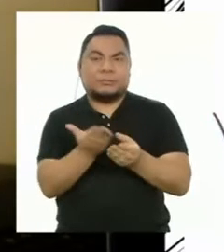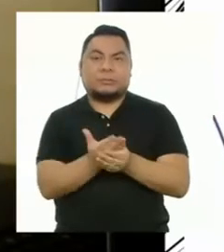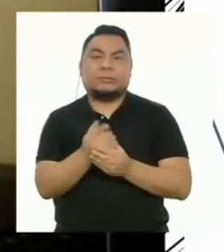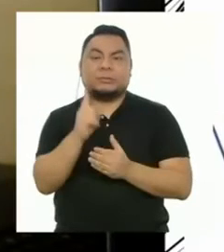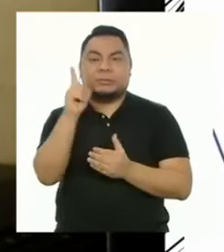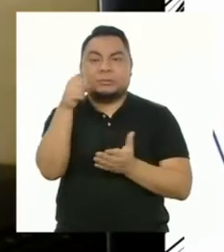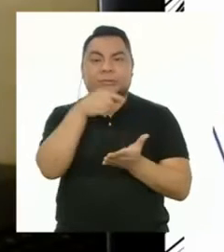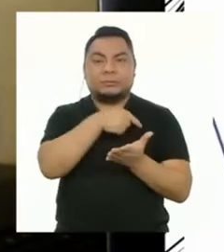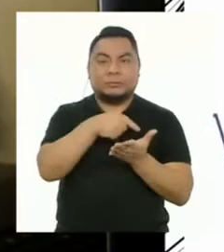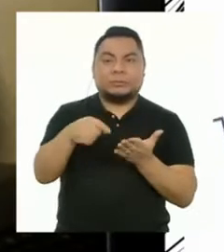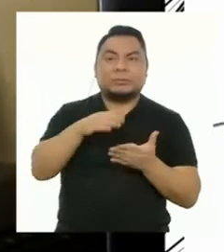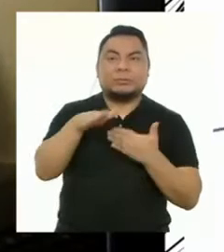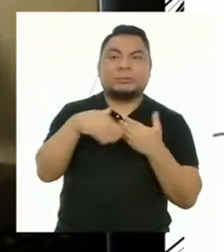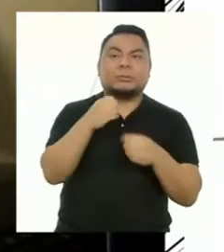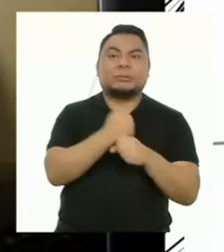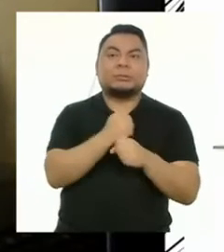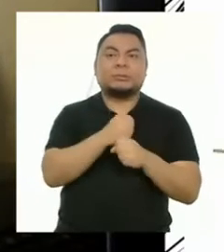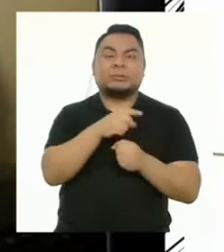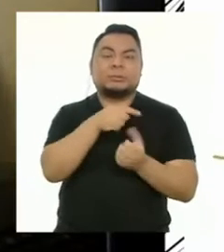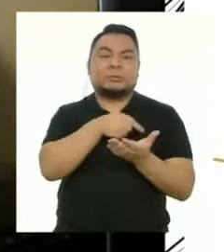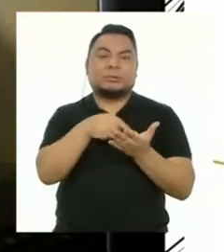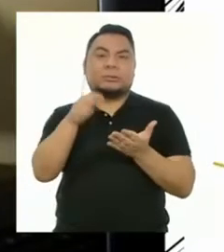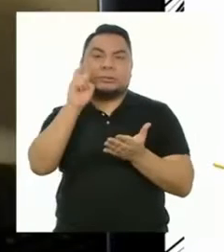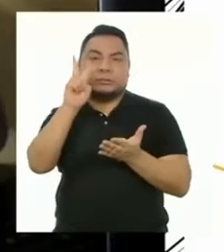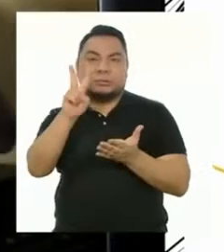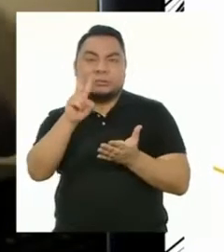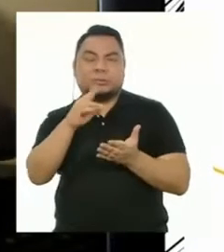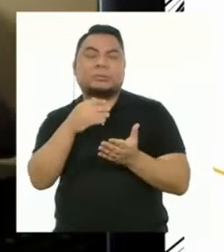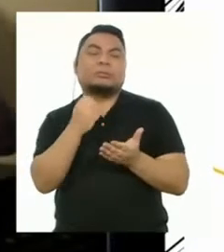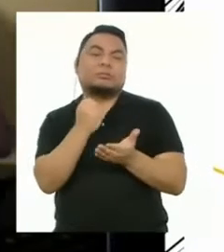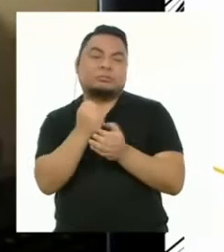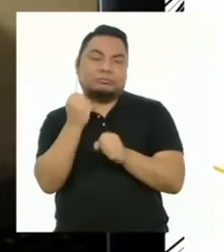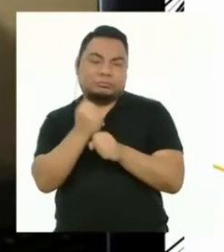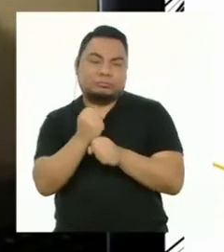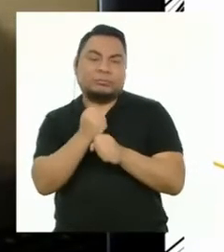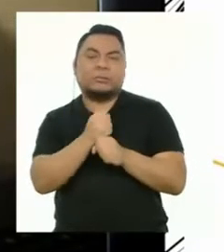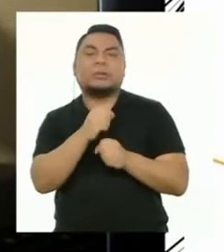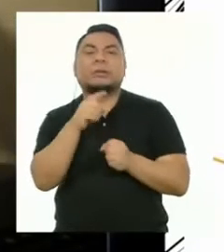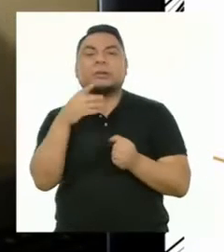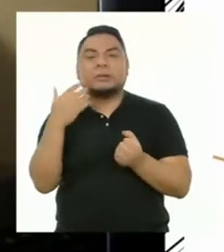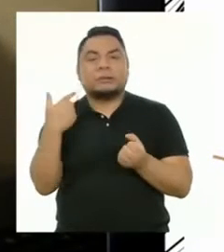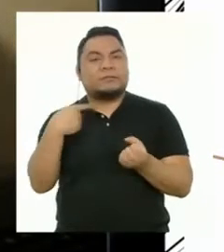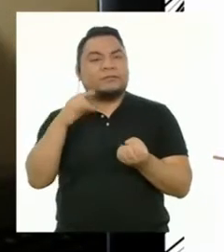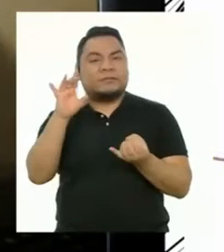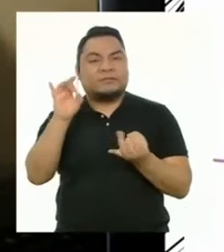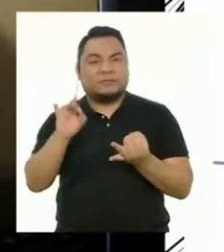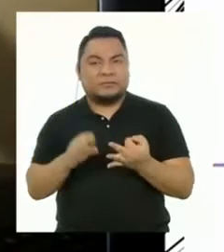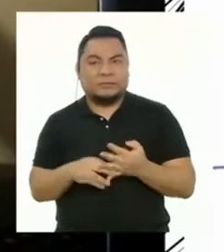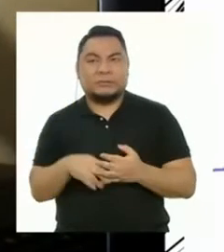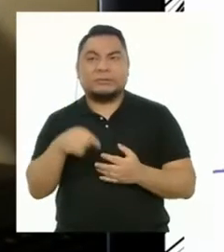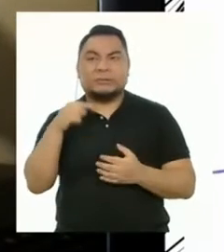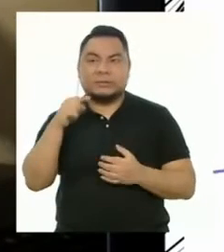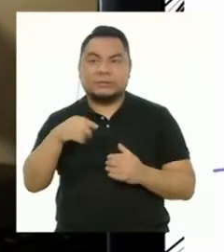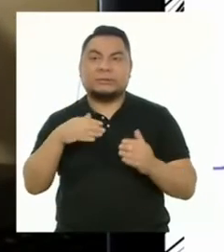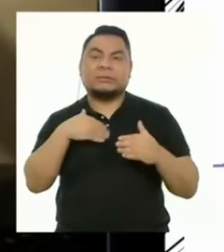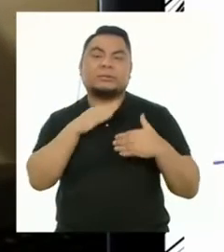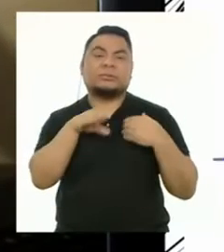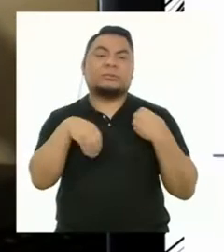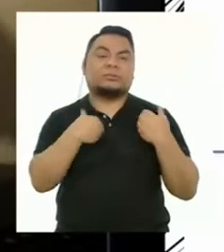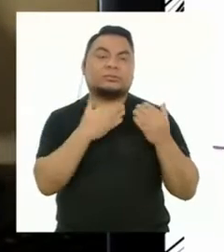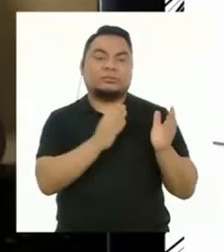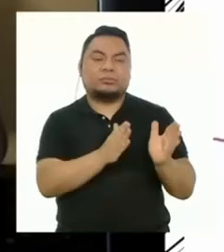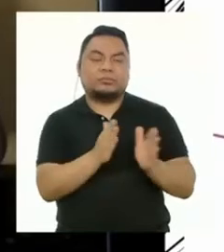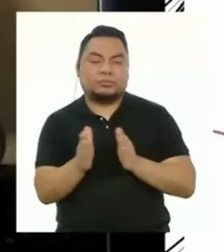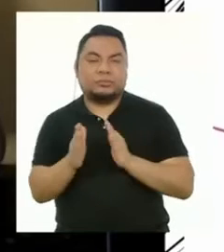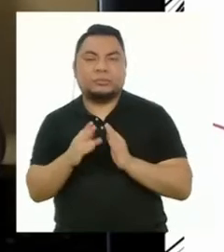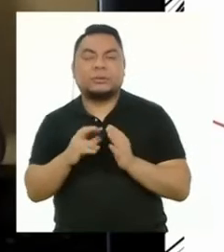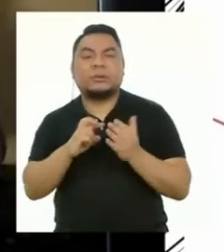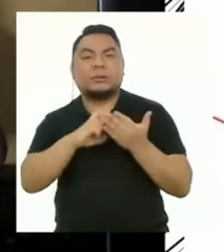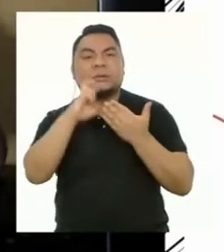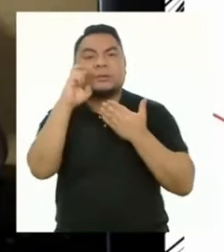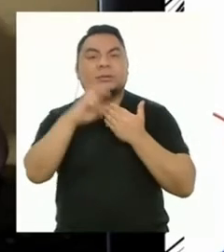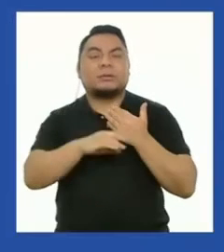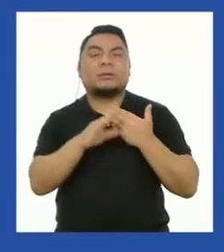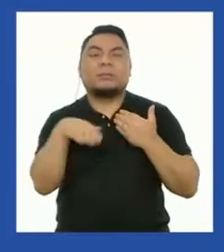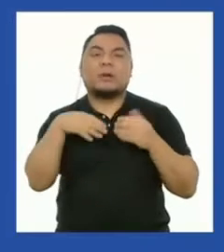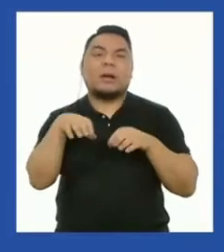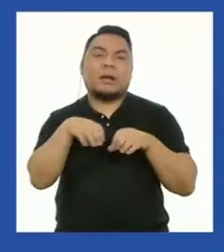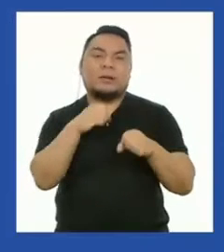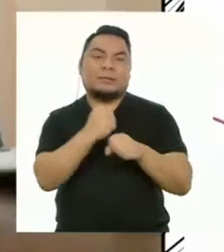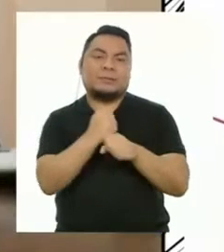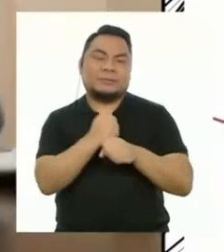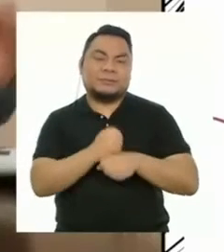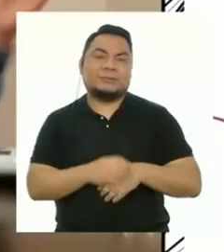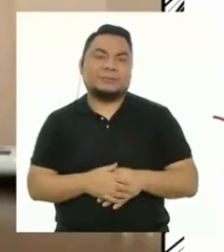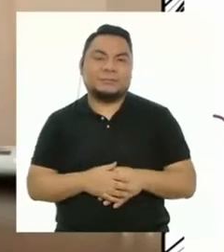semana 1 todos mis trabajos, semana 2 todos mis trabajos, etcétera, etcétera. Esto me ha ayudado a organizarme y a planificar todas mis